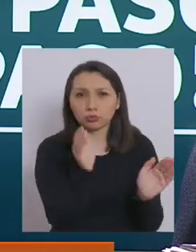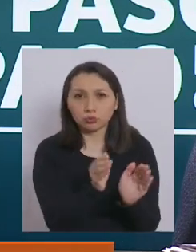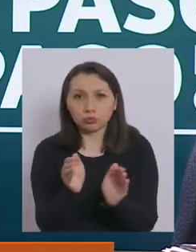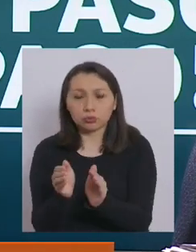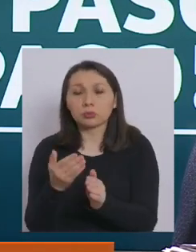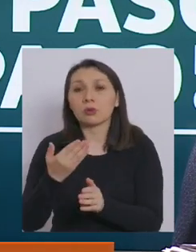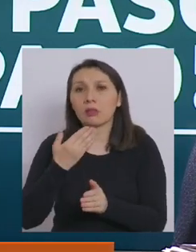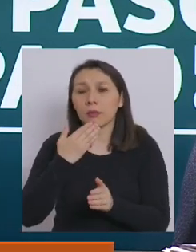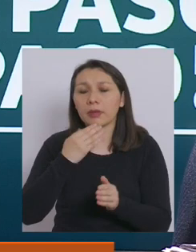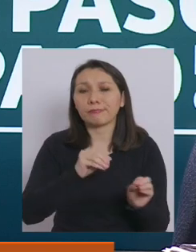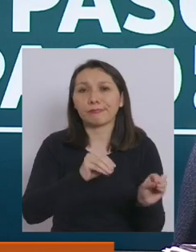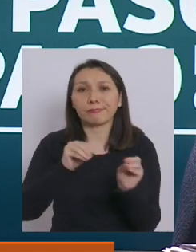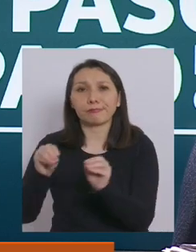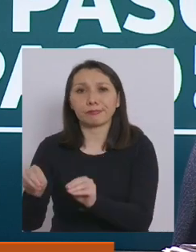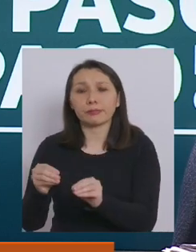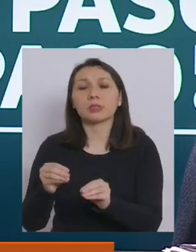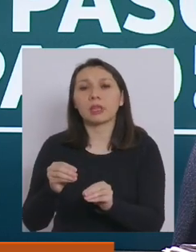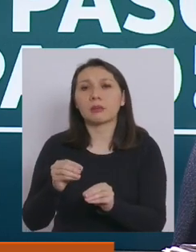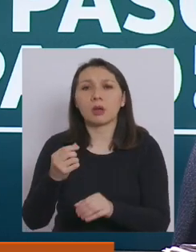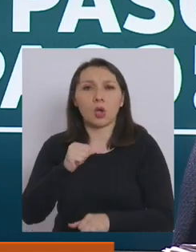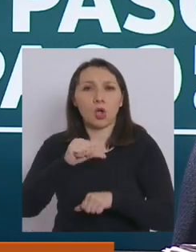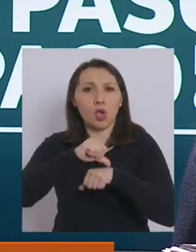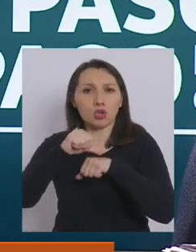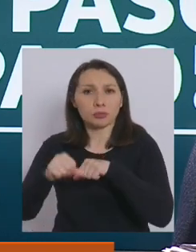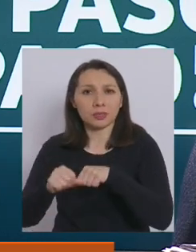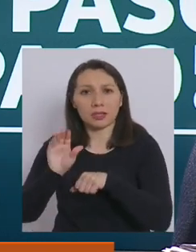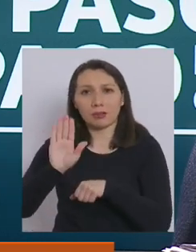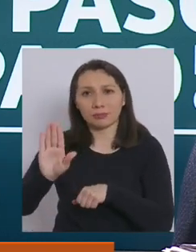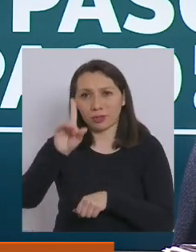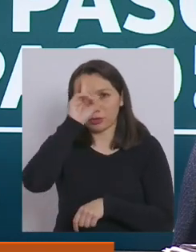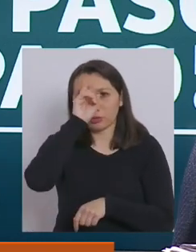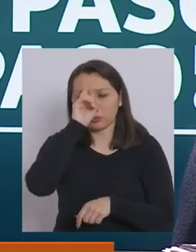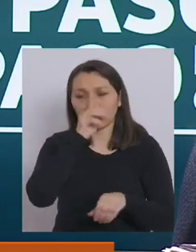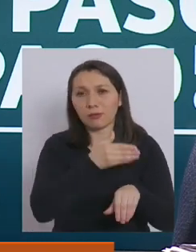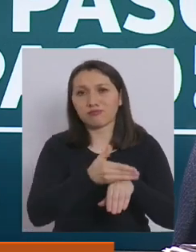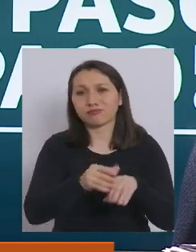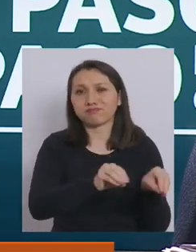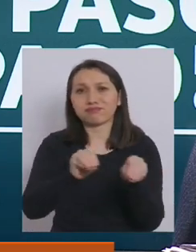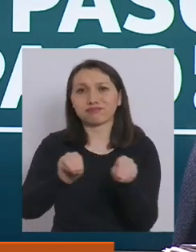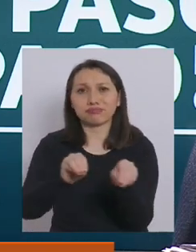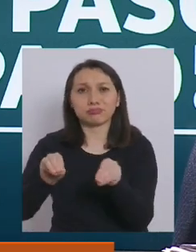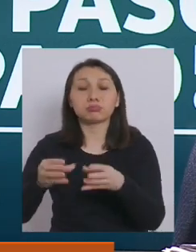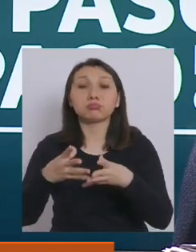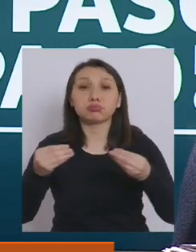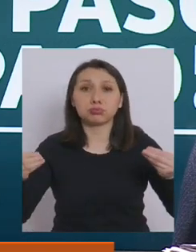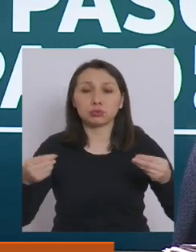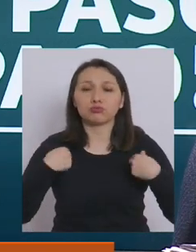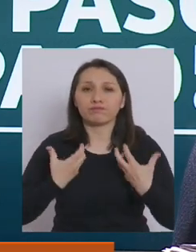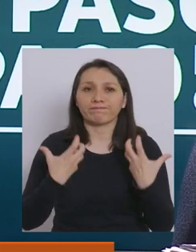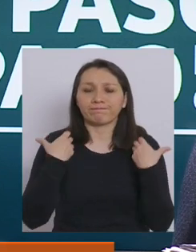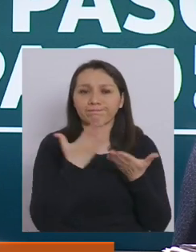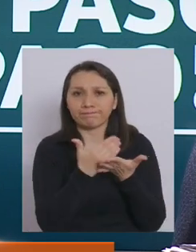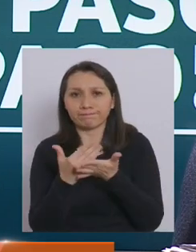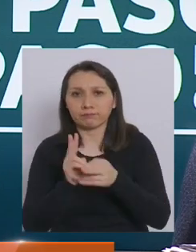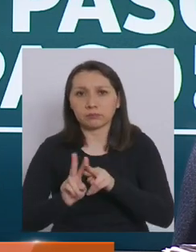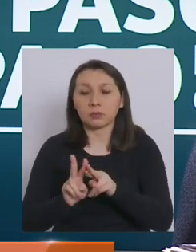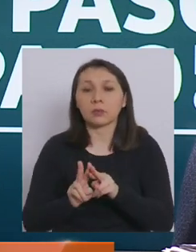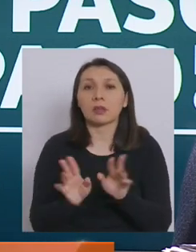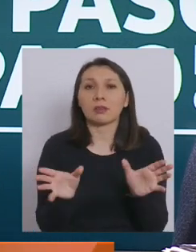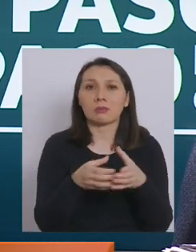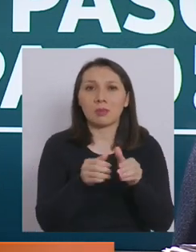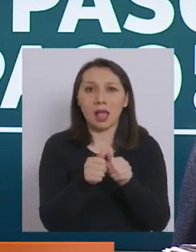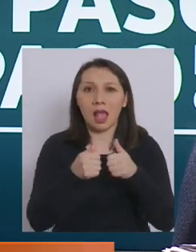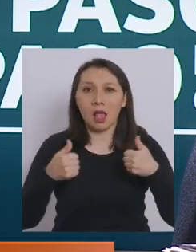y también de atención quirúrgica hospitalaria, que se han visto postergadas. Coordinaremos con las